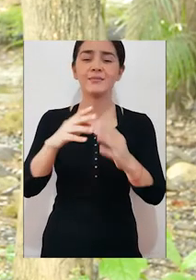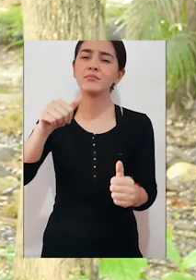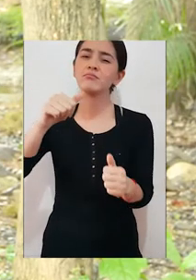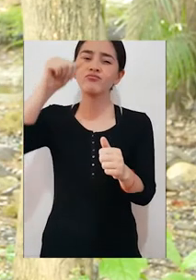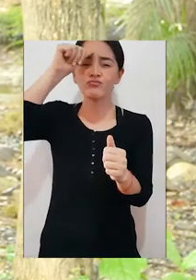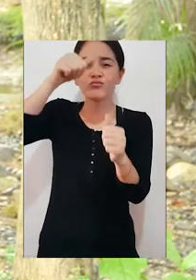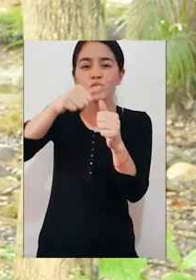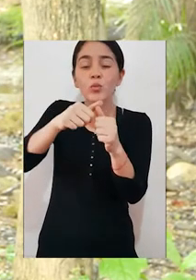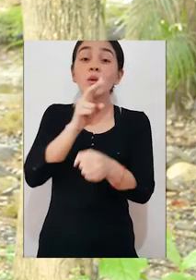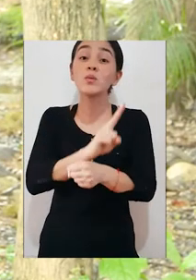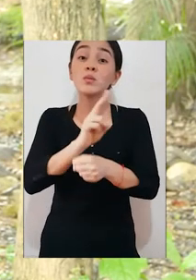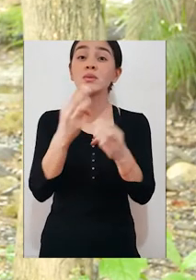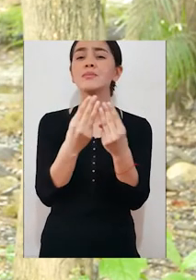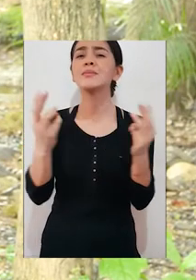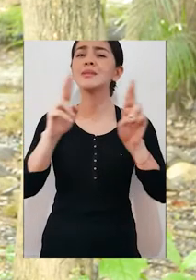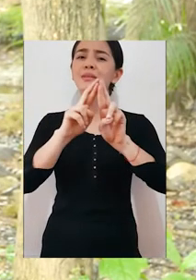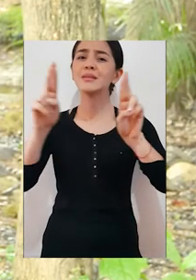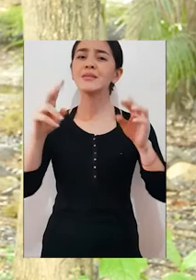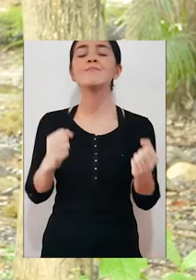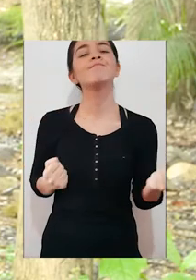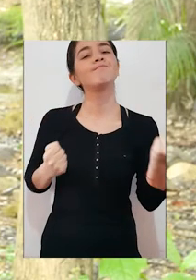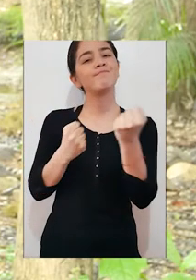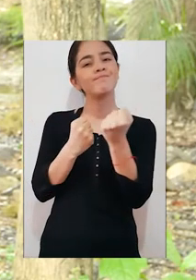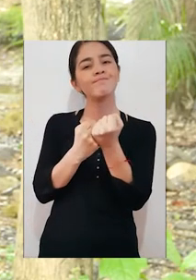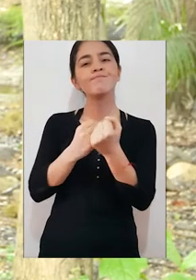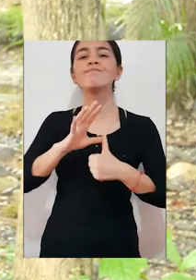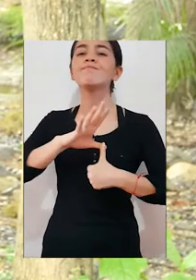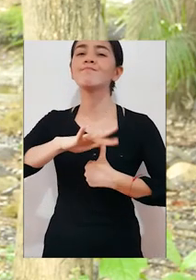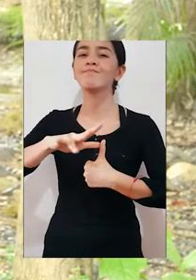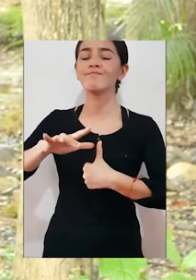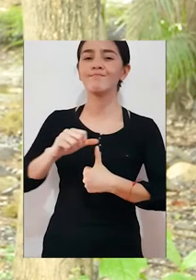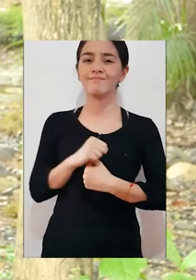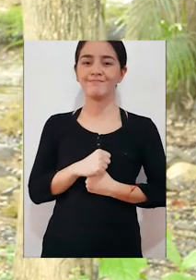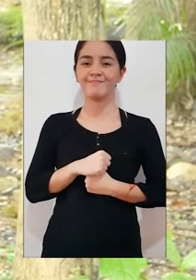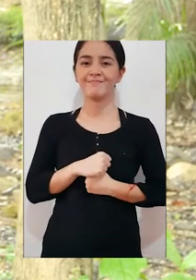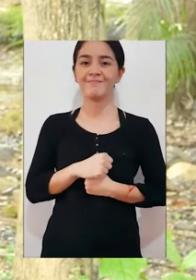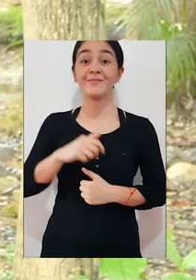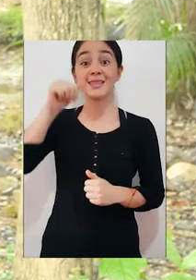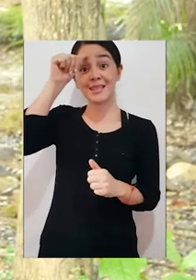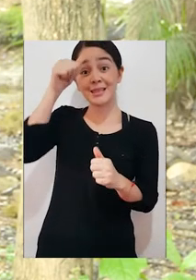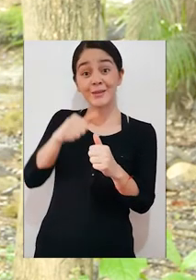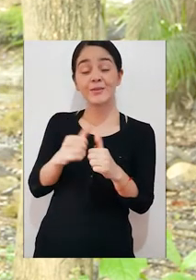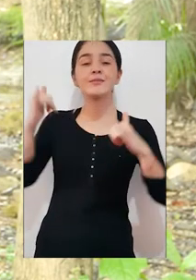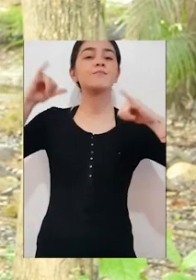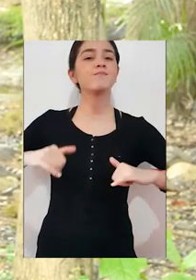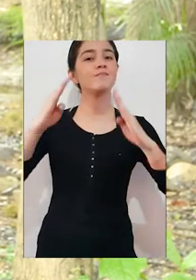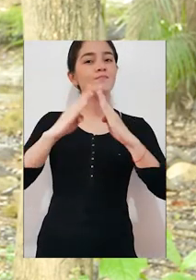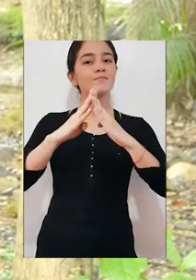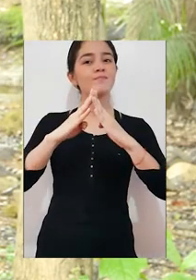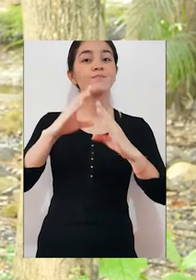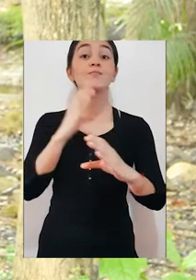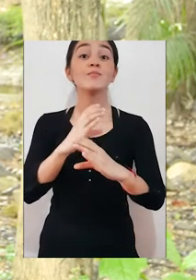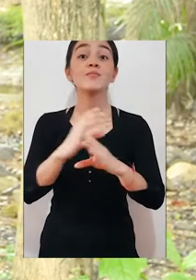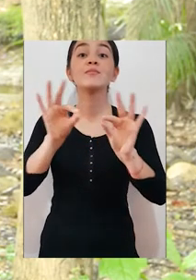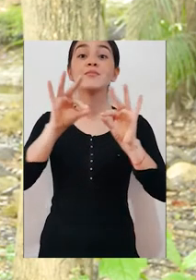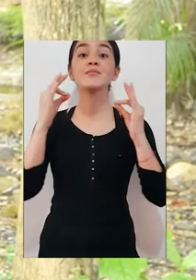hogar. Recuerden también que al utilizar materiales reciclados, apoyamos la conservación del medio ambiente. Recuerden quedarse en casa